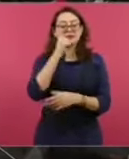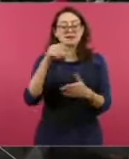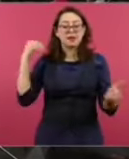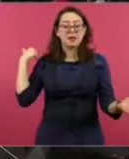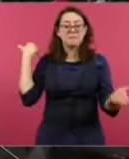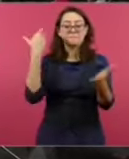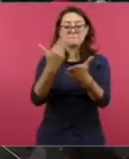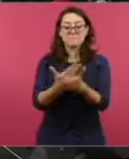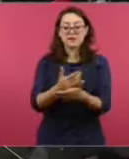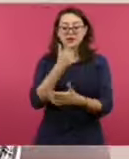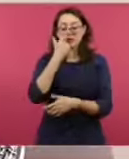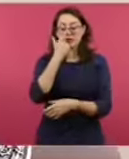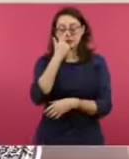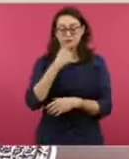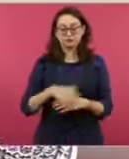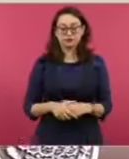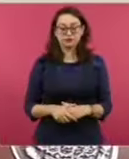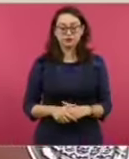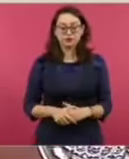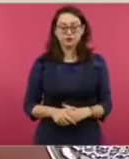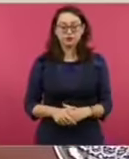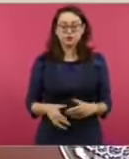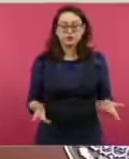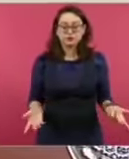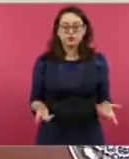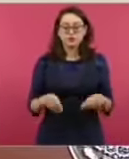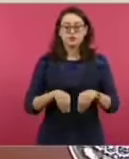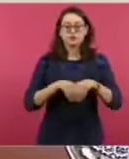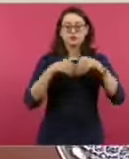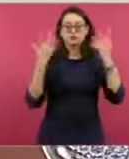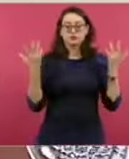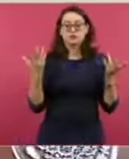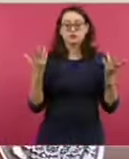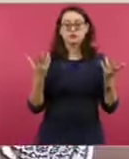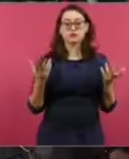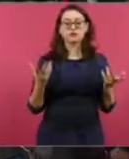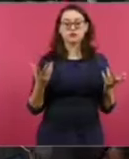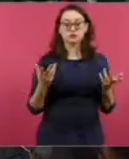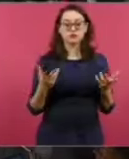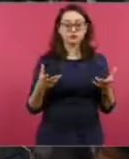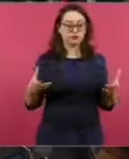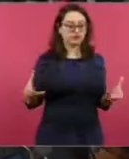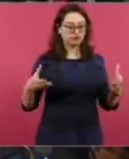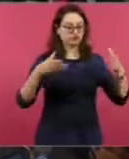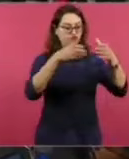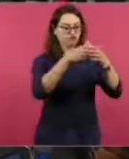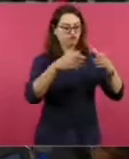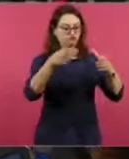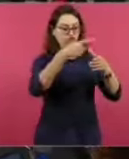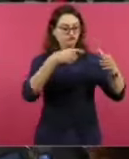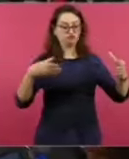Estamos hablando de las grandes figuras